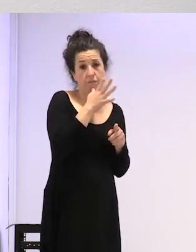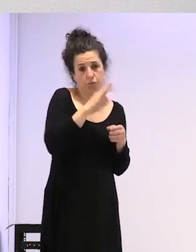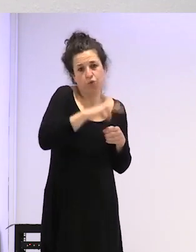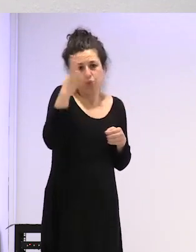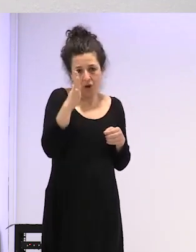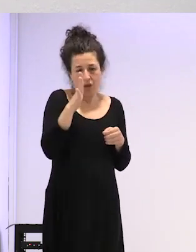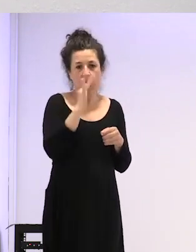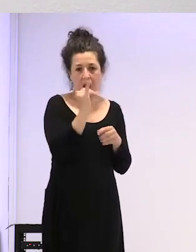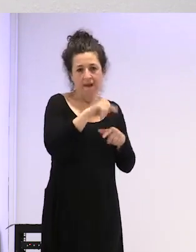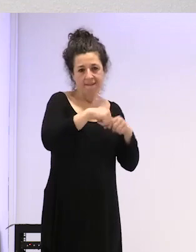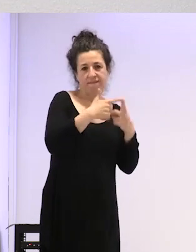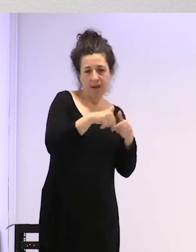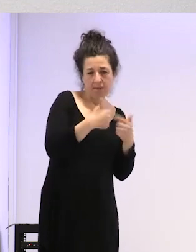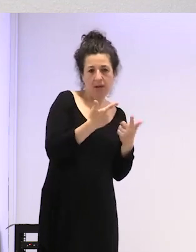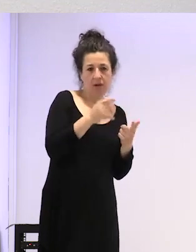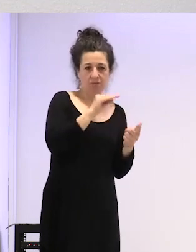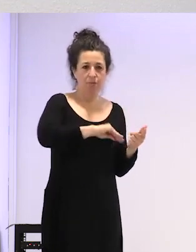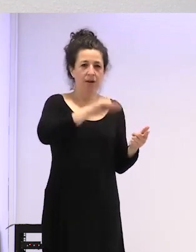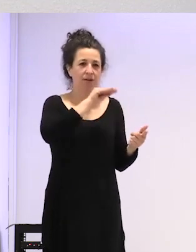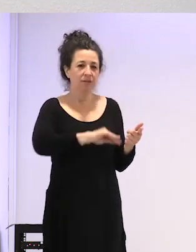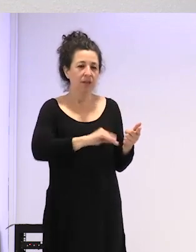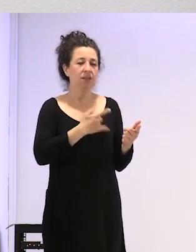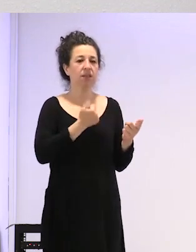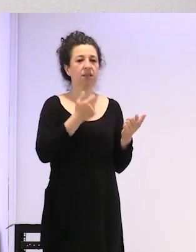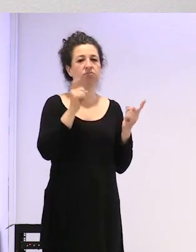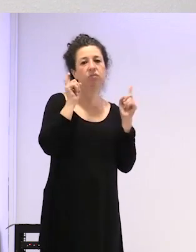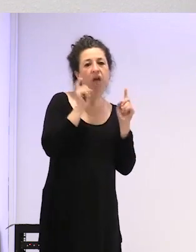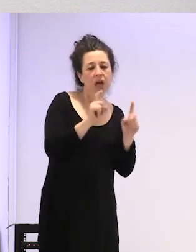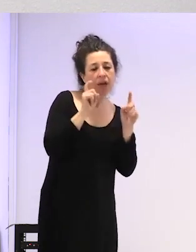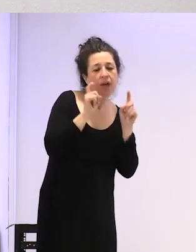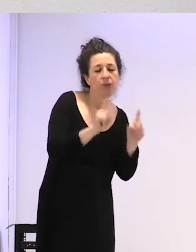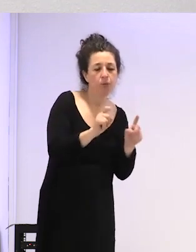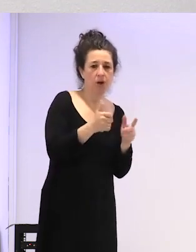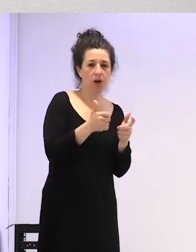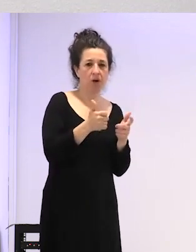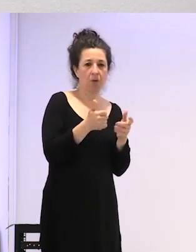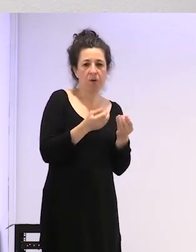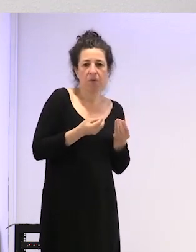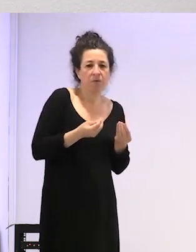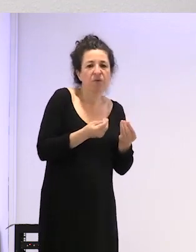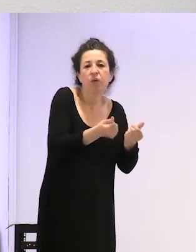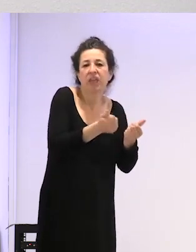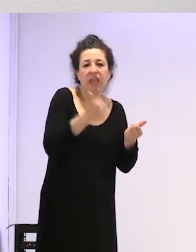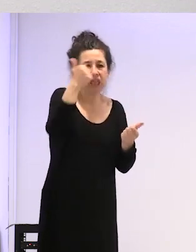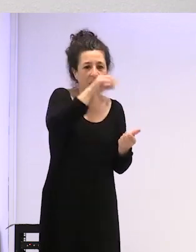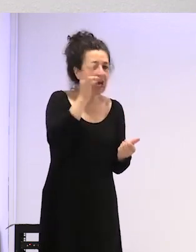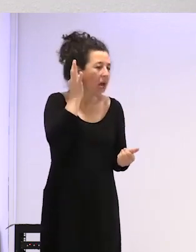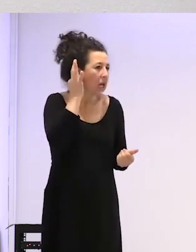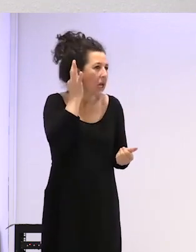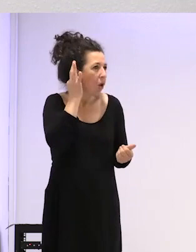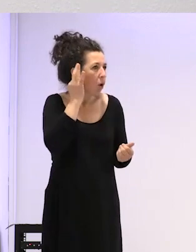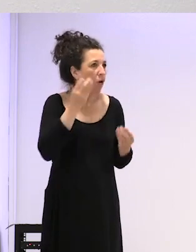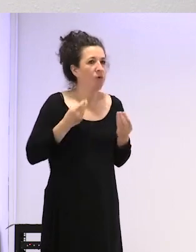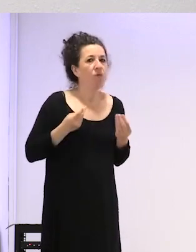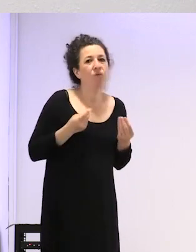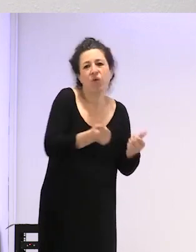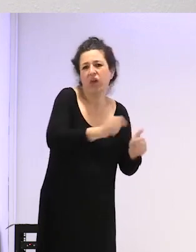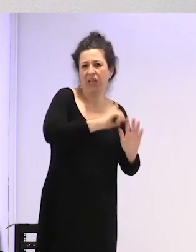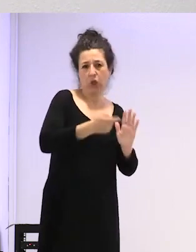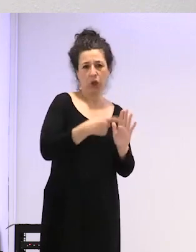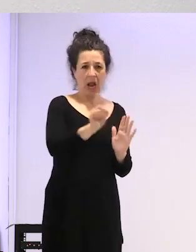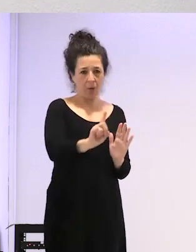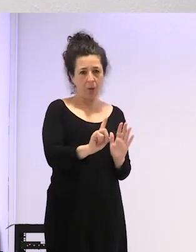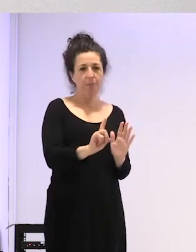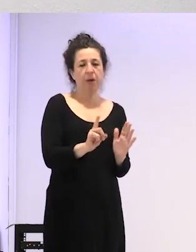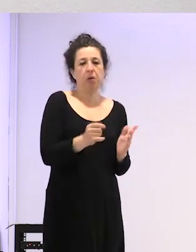que, de alguna manera, educan con una mayor fluidez de género, no diría una fluidez total, pero bastante tal,